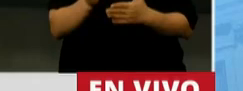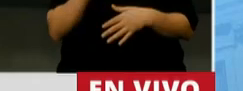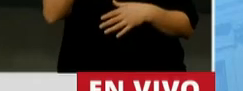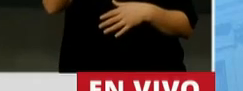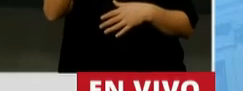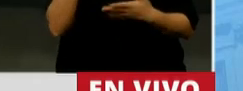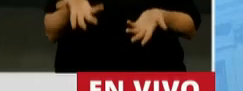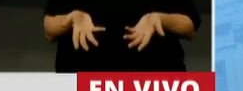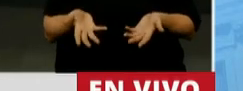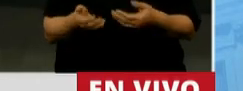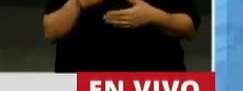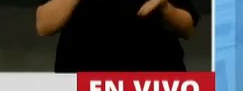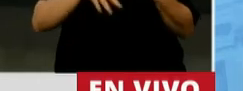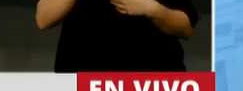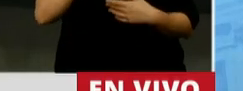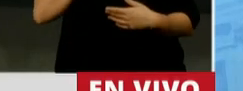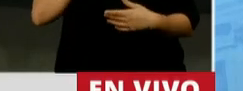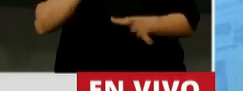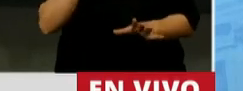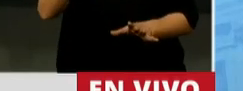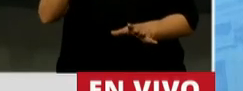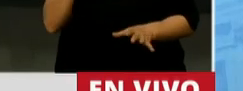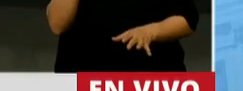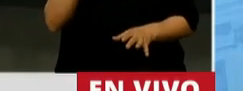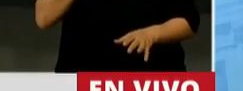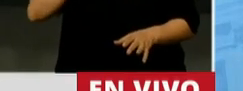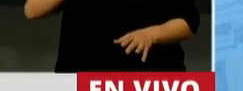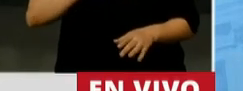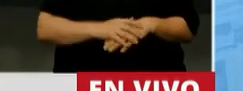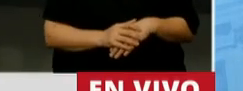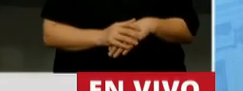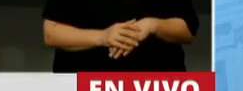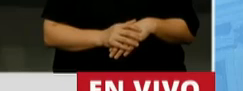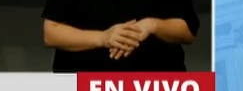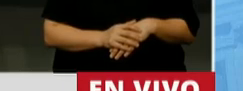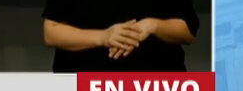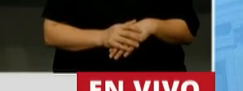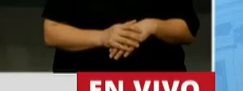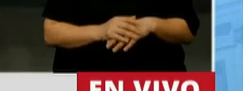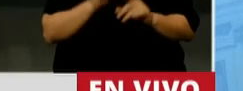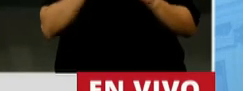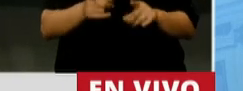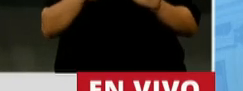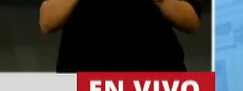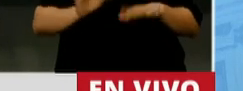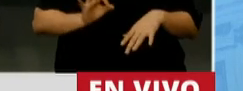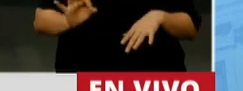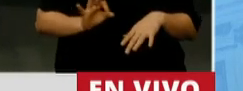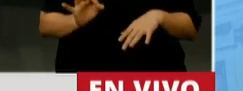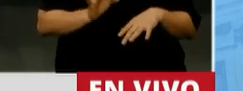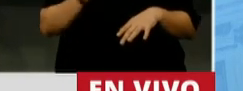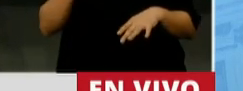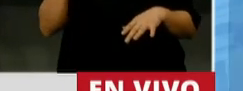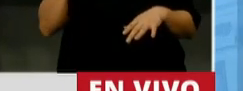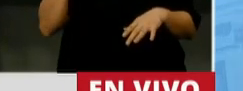provincia del país, la más linda de todas, que es San Juan. Además, seis años lo he discutido